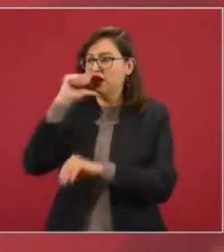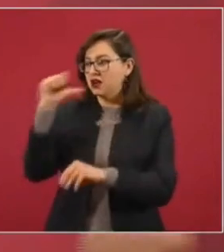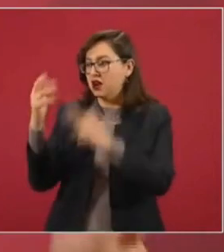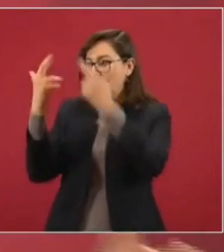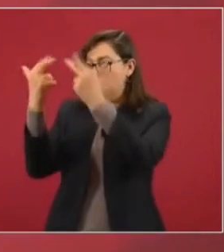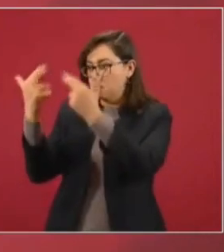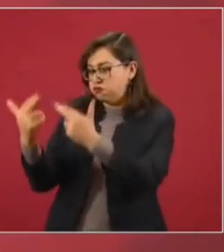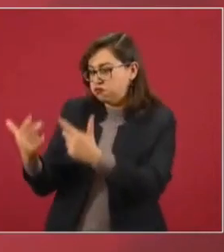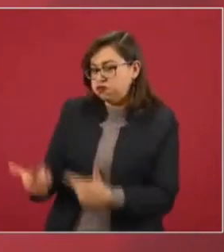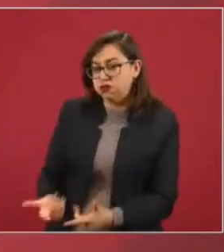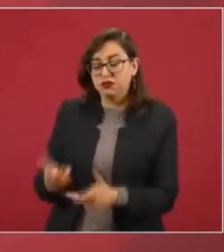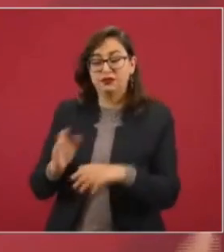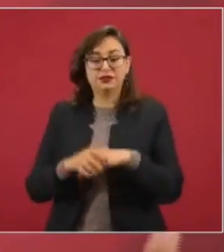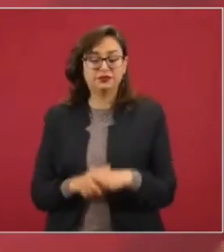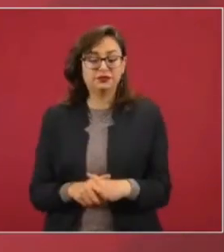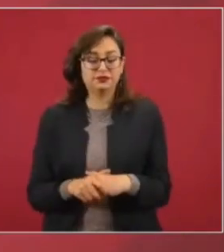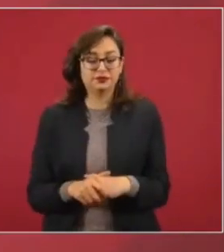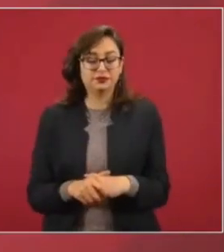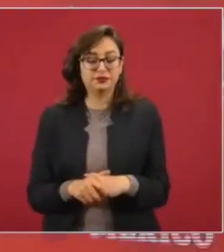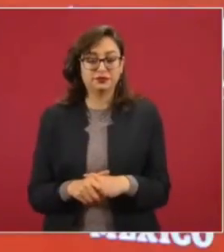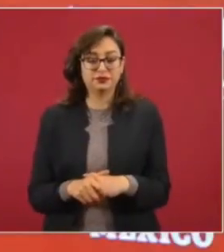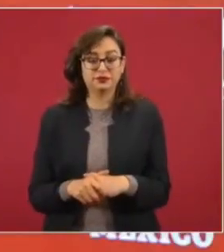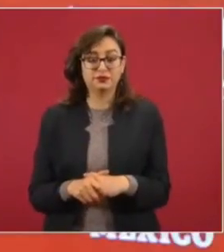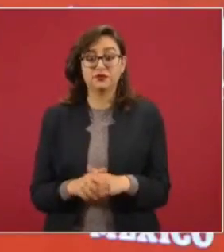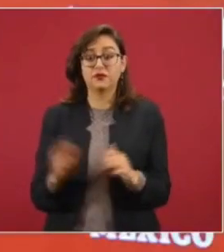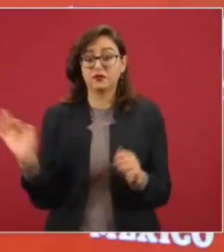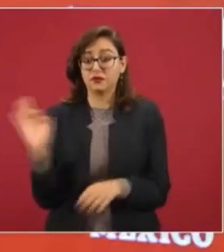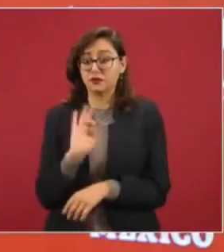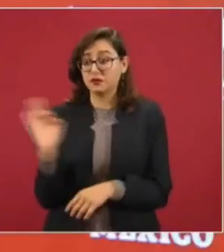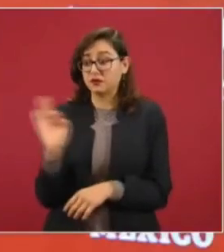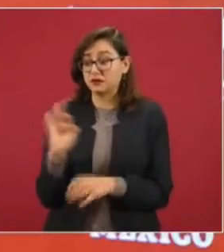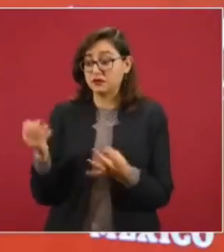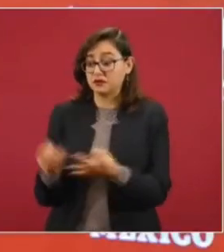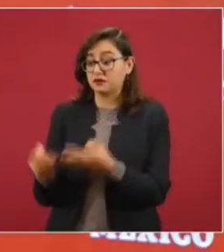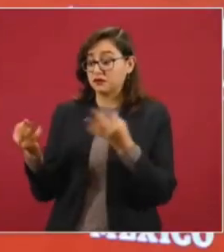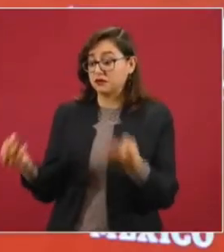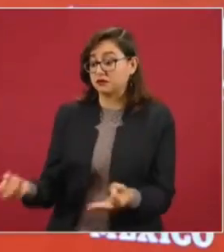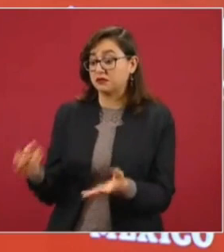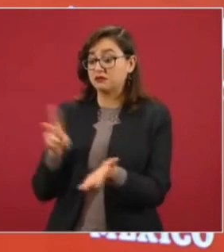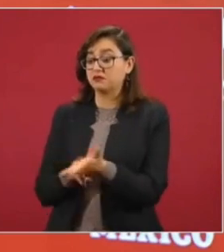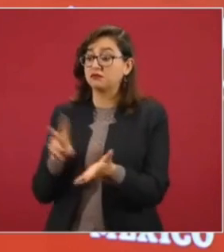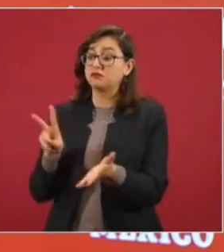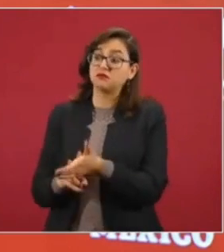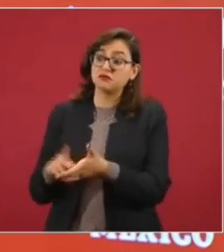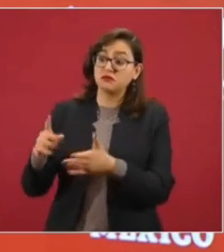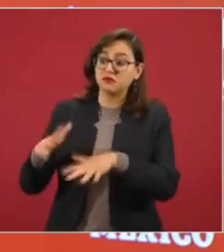si acaso lo que tenía valor era el terreno y el muelle,